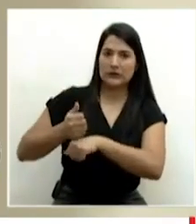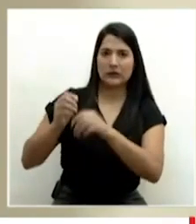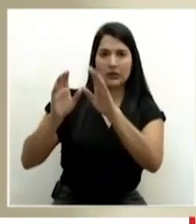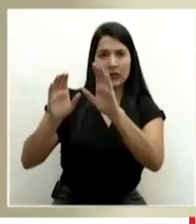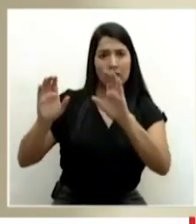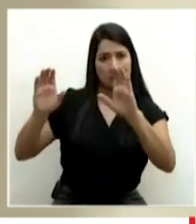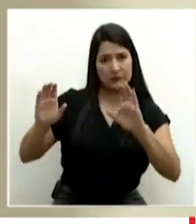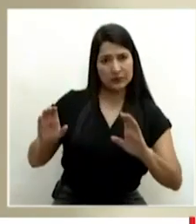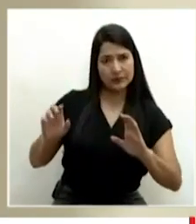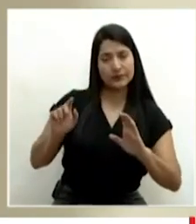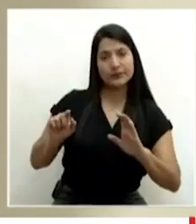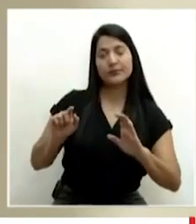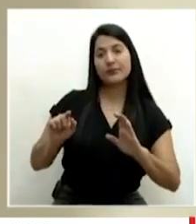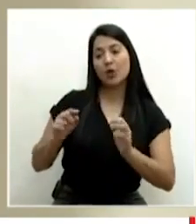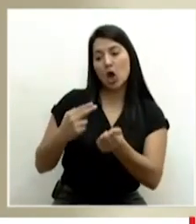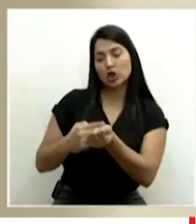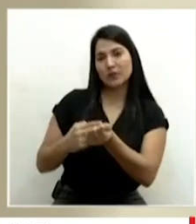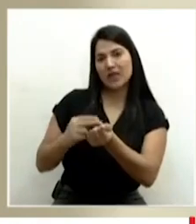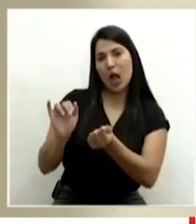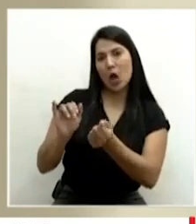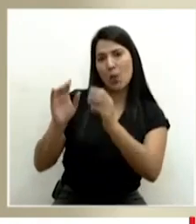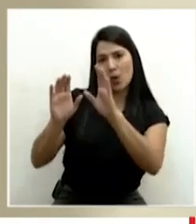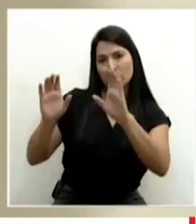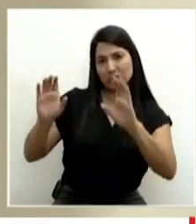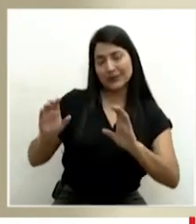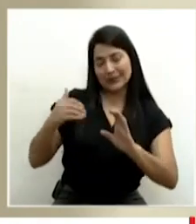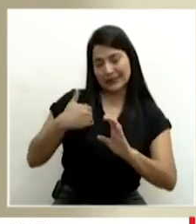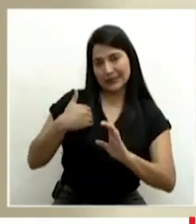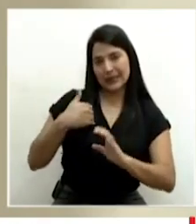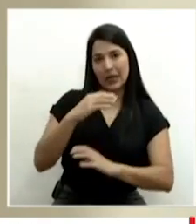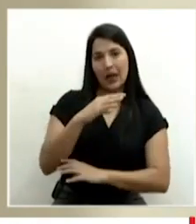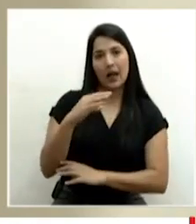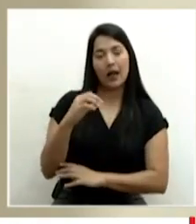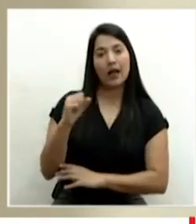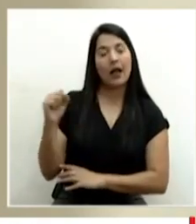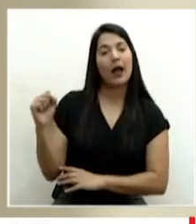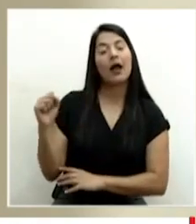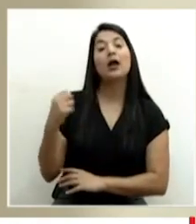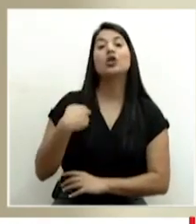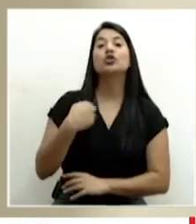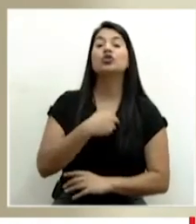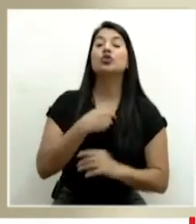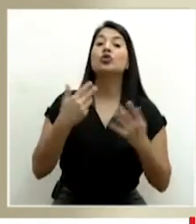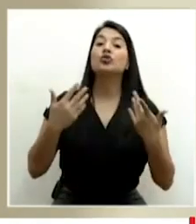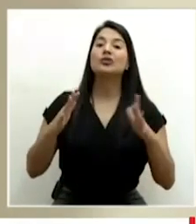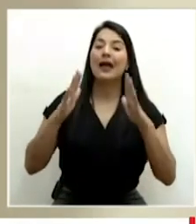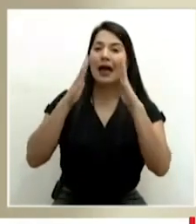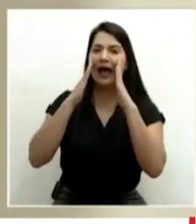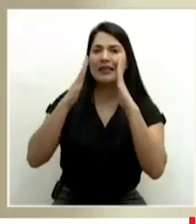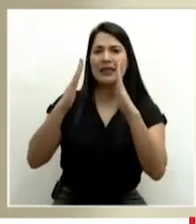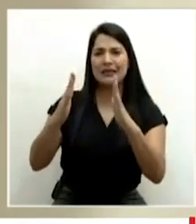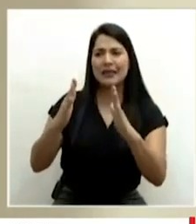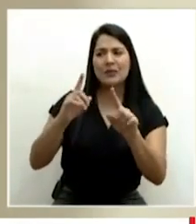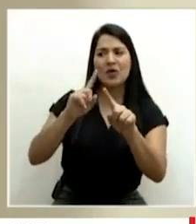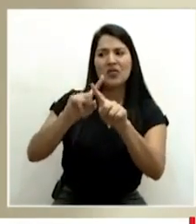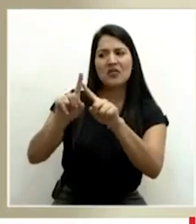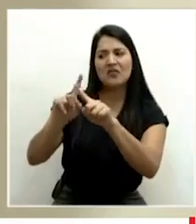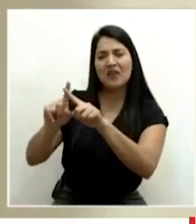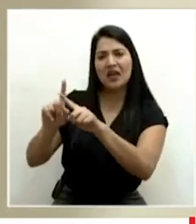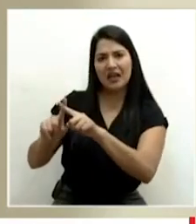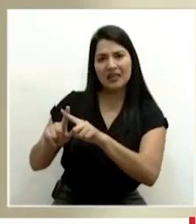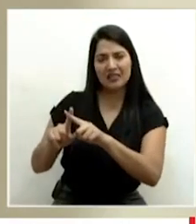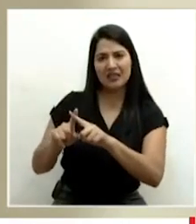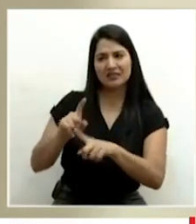tienda de campaña que con los que cuenta la caja. Hemos atendido una variedad de casos, pero